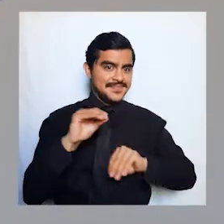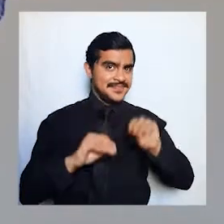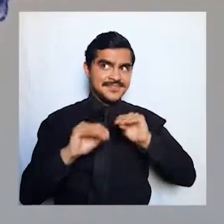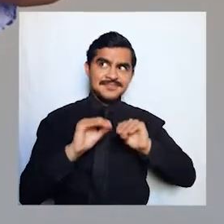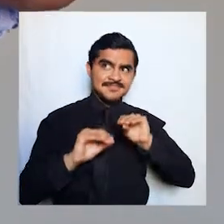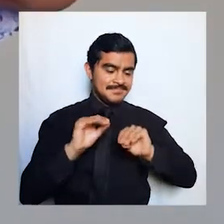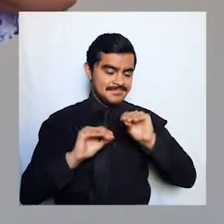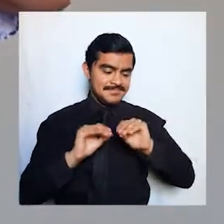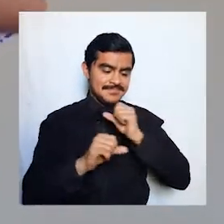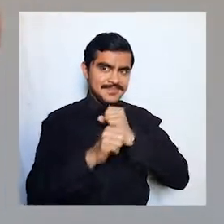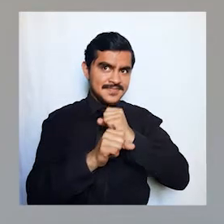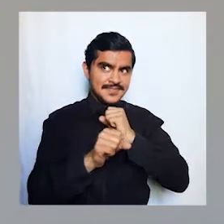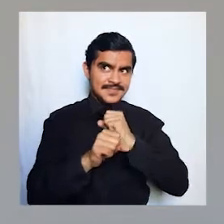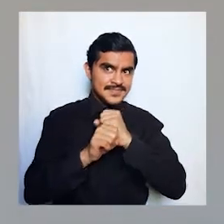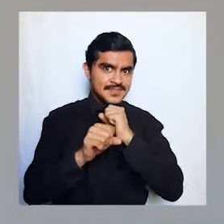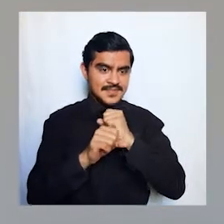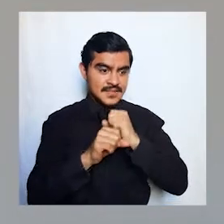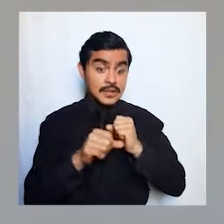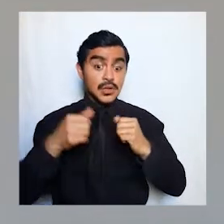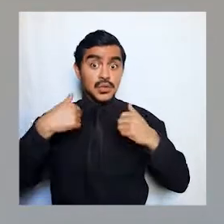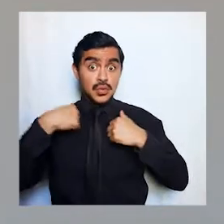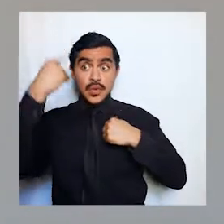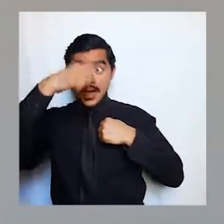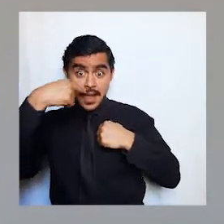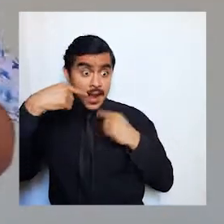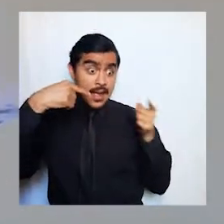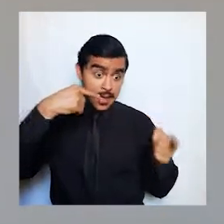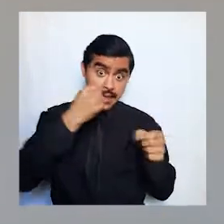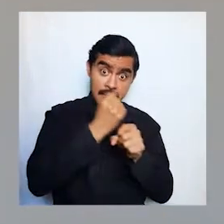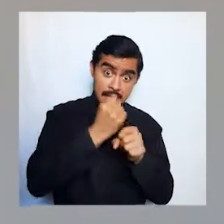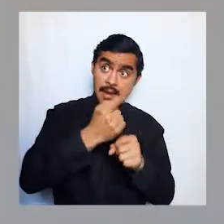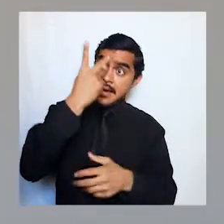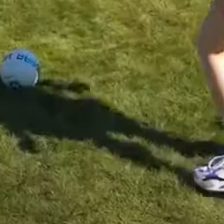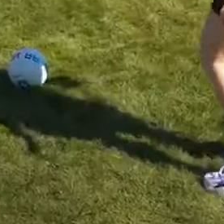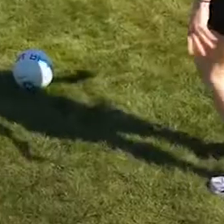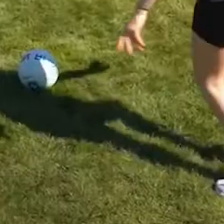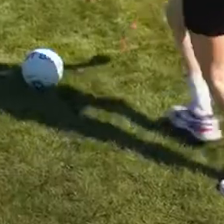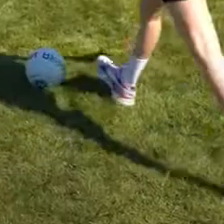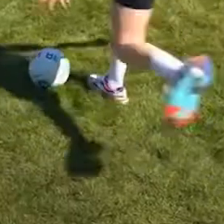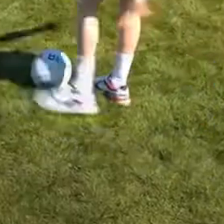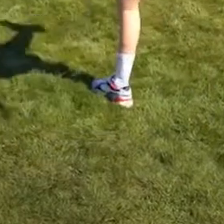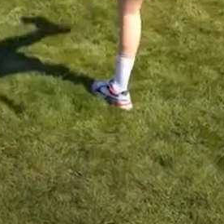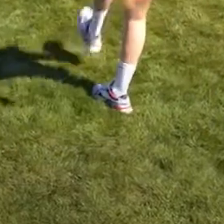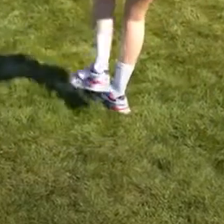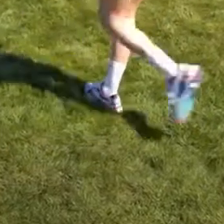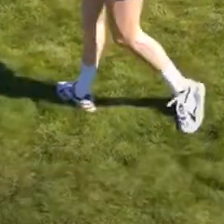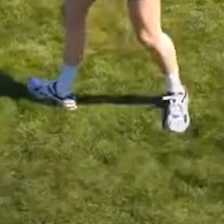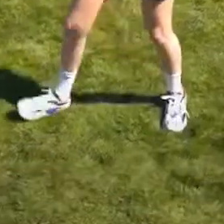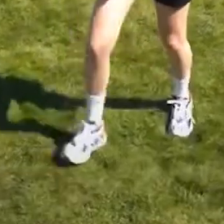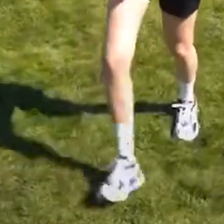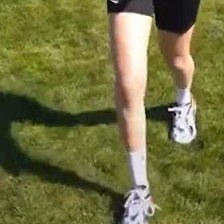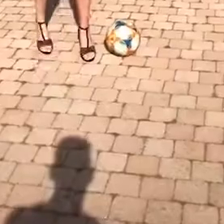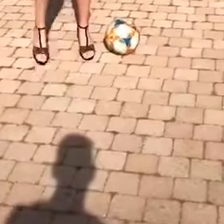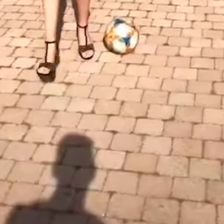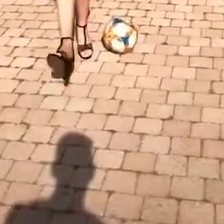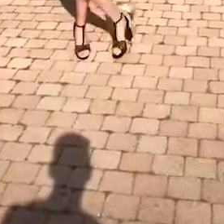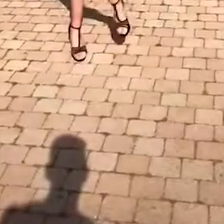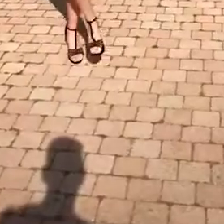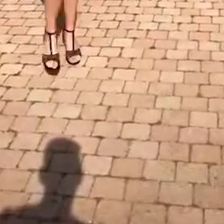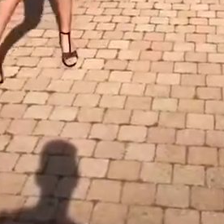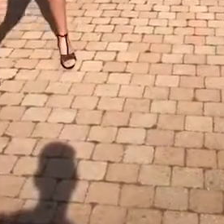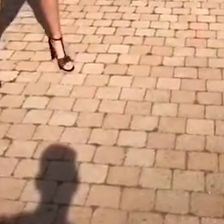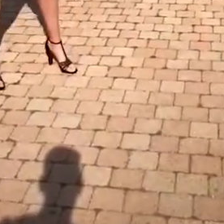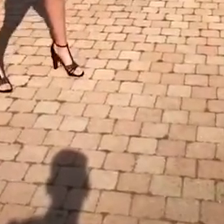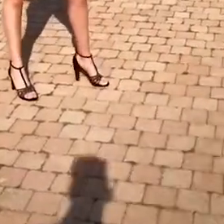y que te enfoque en vos la cara y que te enfoque en lo que estás haciendo poco a poco vas a ir aprendiendo y vas a ir entendiendo más lo importante es que se